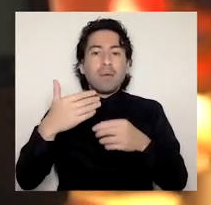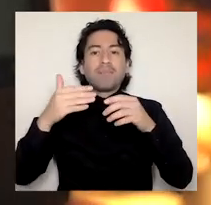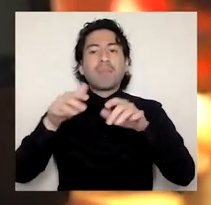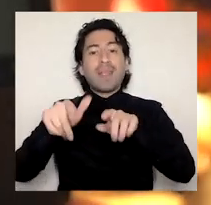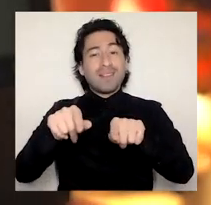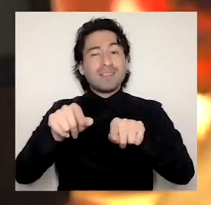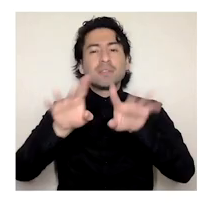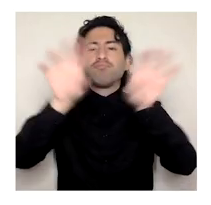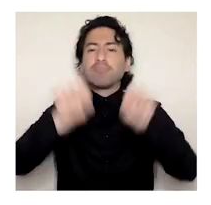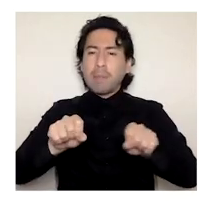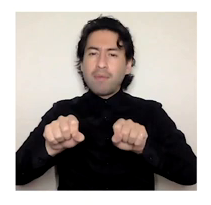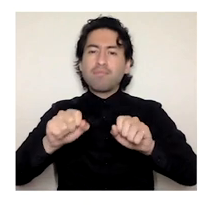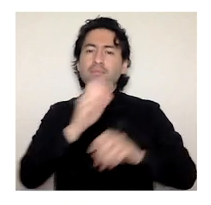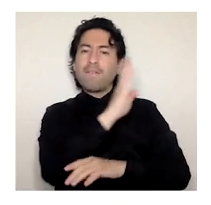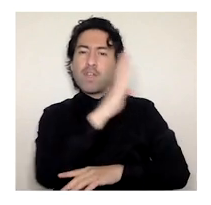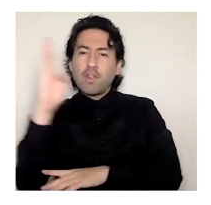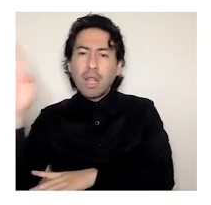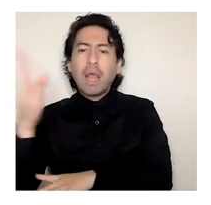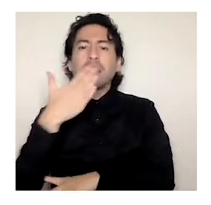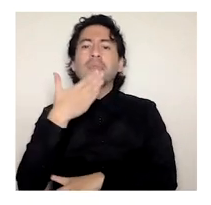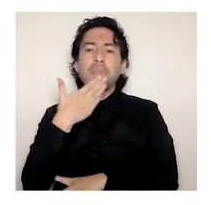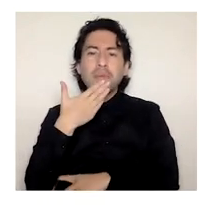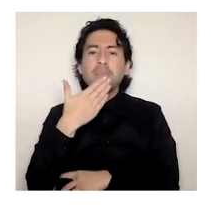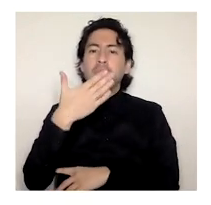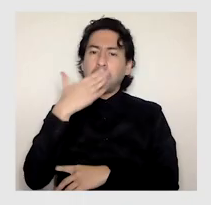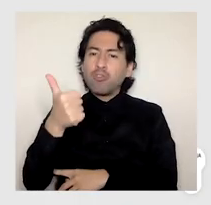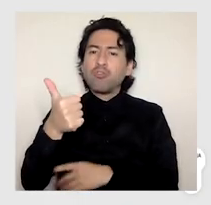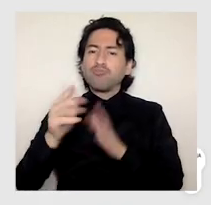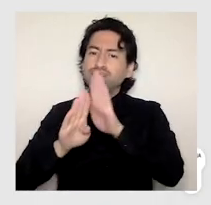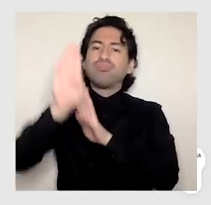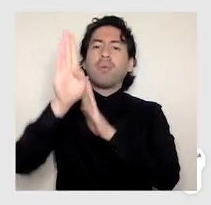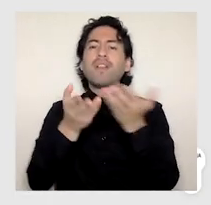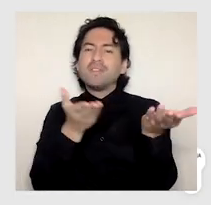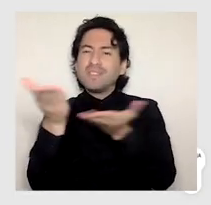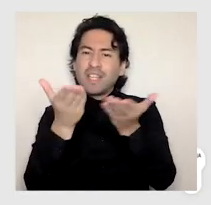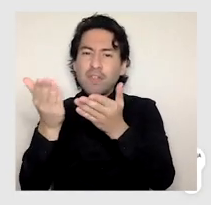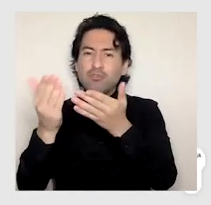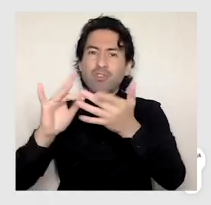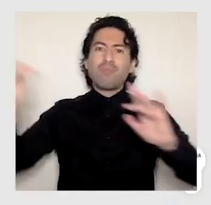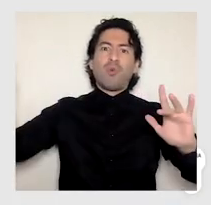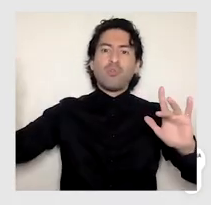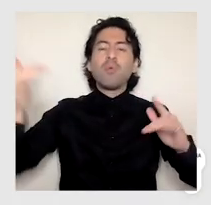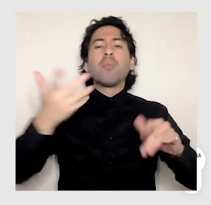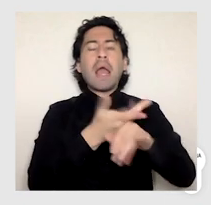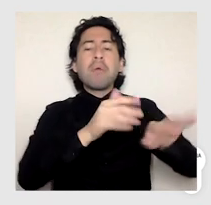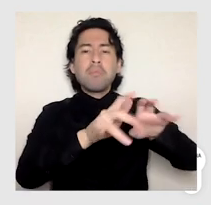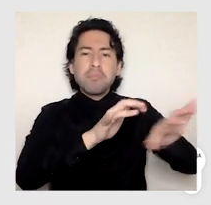también se adapta a este contexto, mejorando sus servicios remotos de uso de bases indexadas,